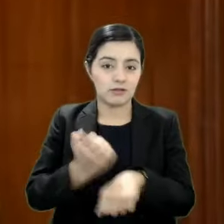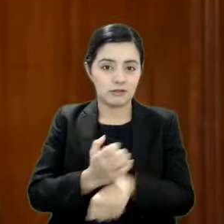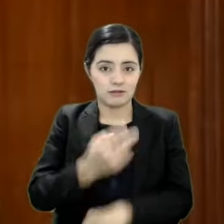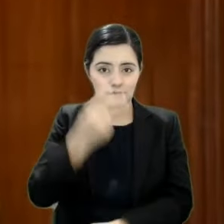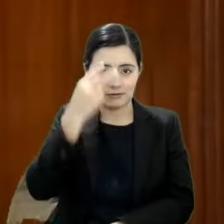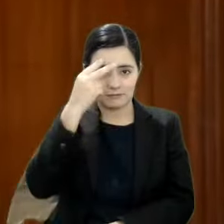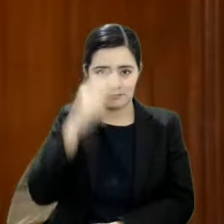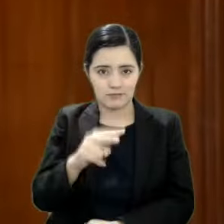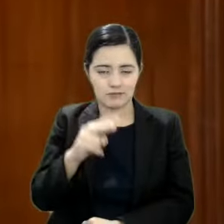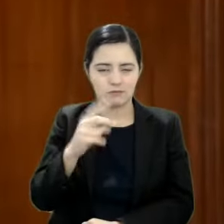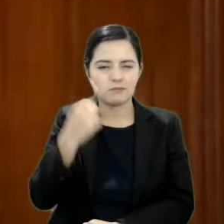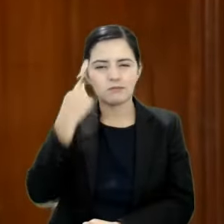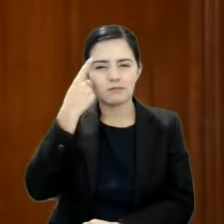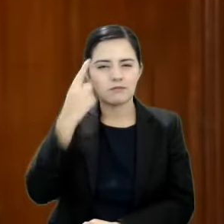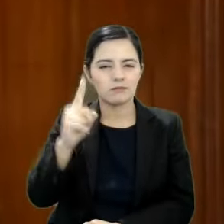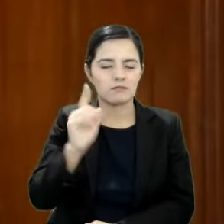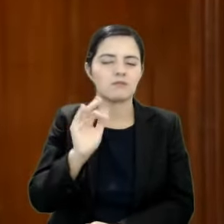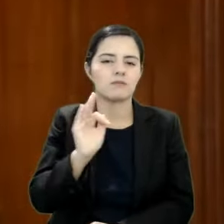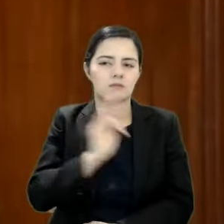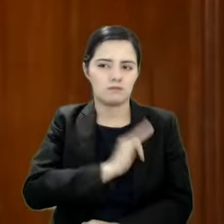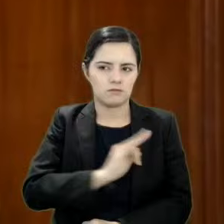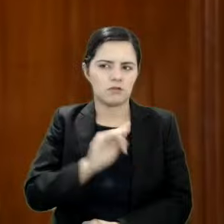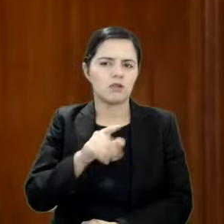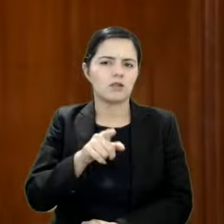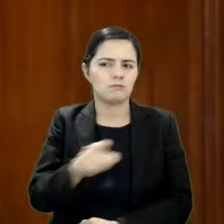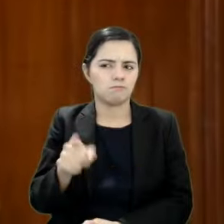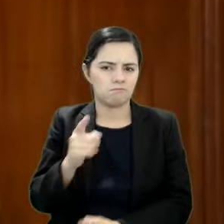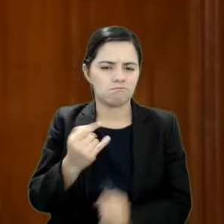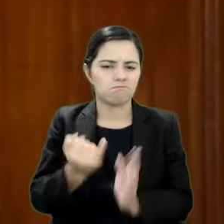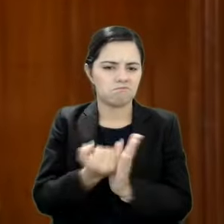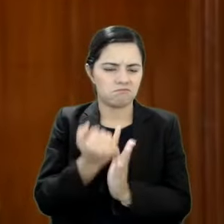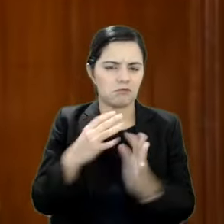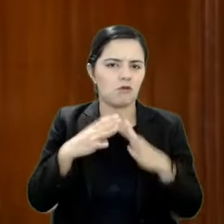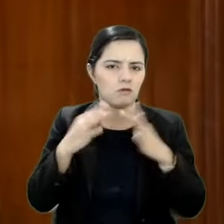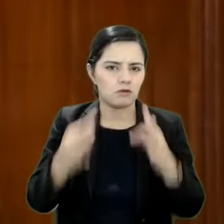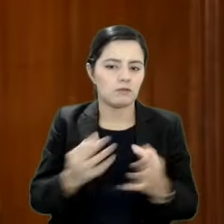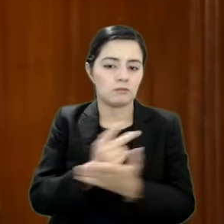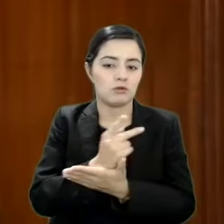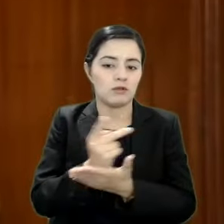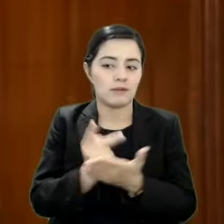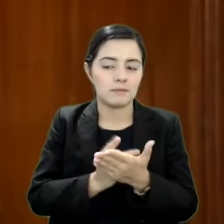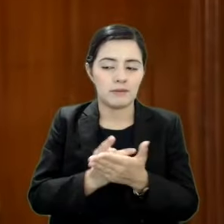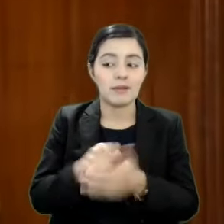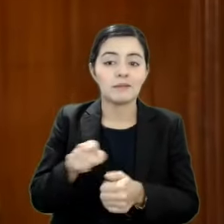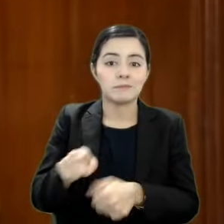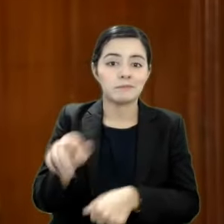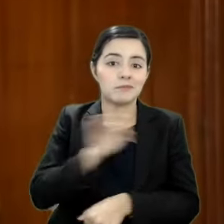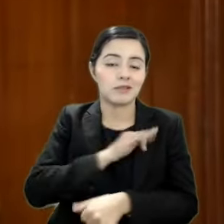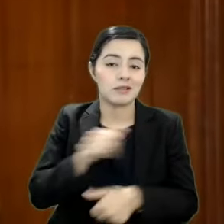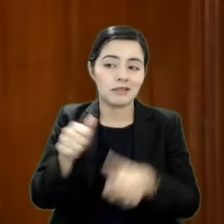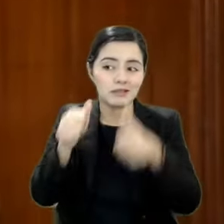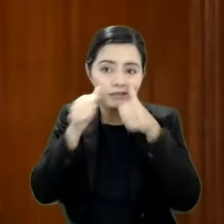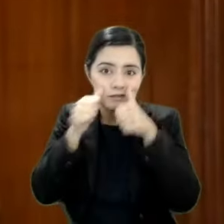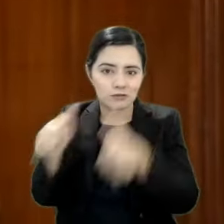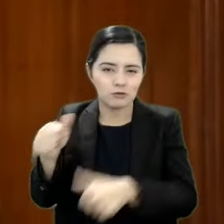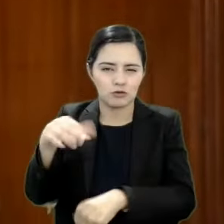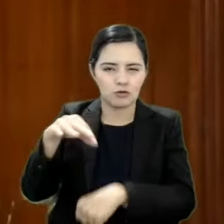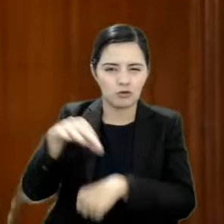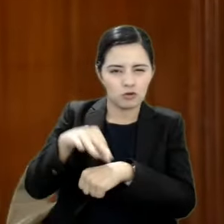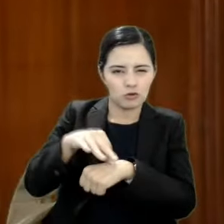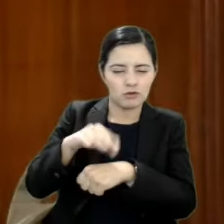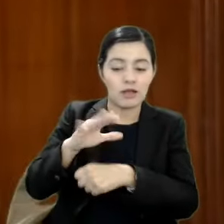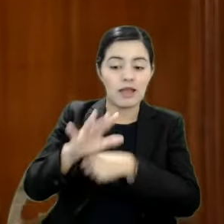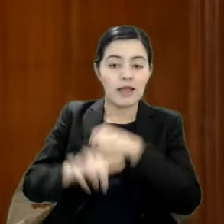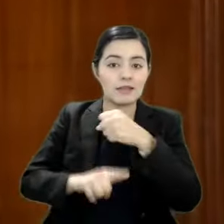para establecer un programa que brinde atención veterinaria a los animales